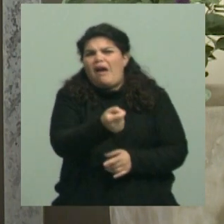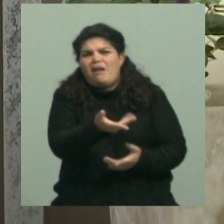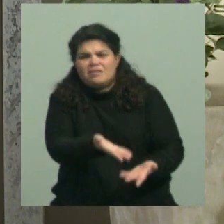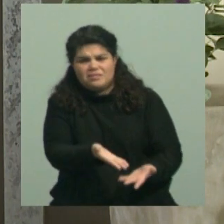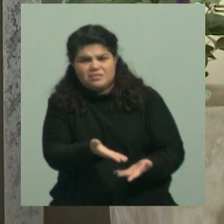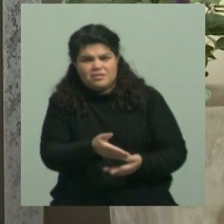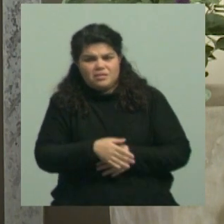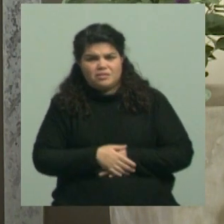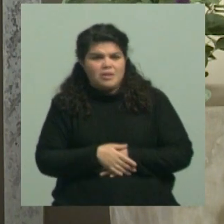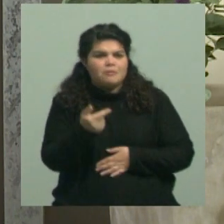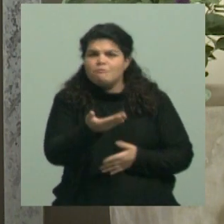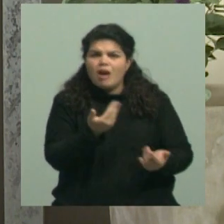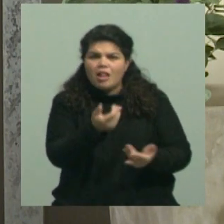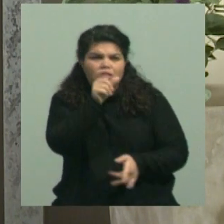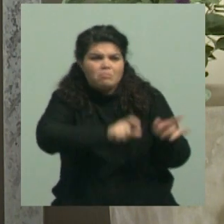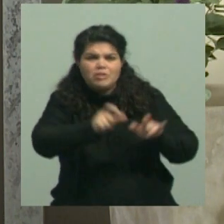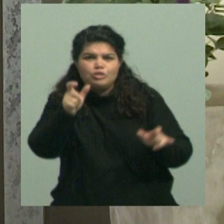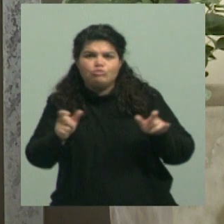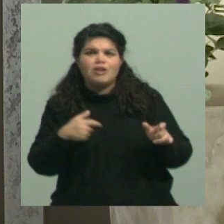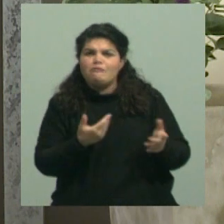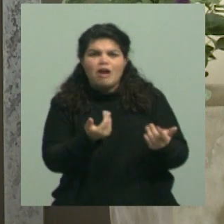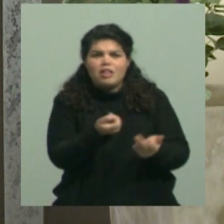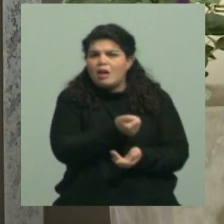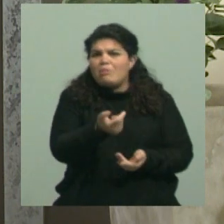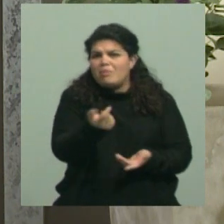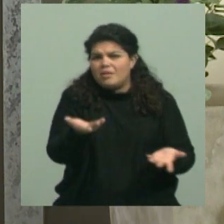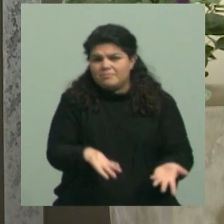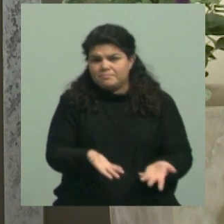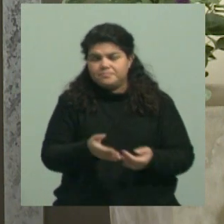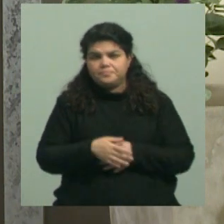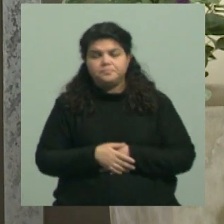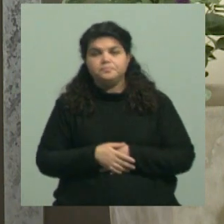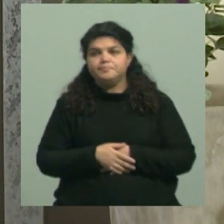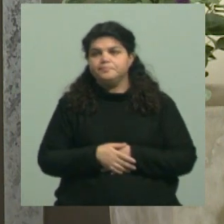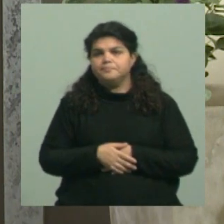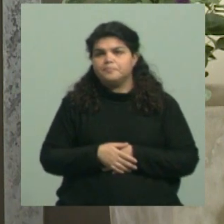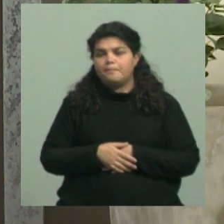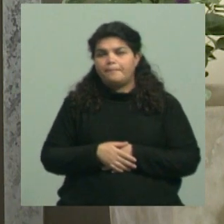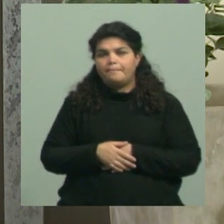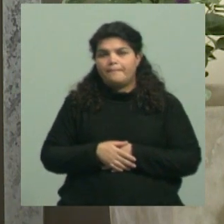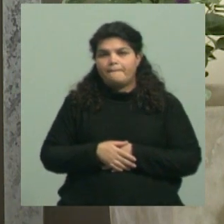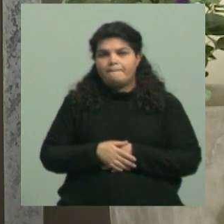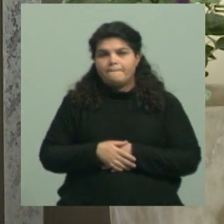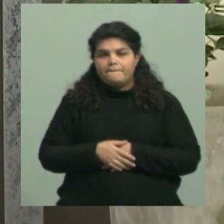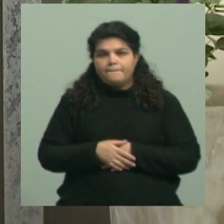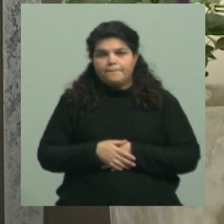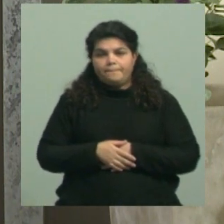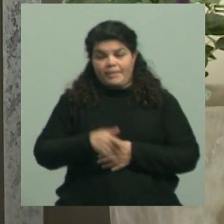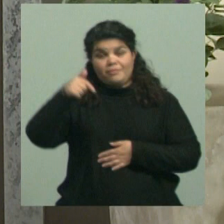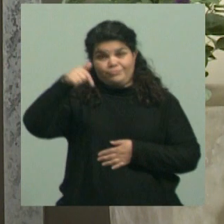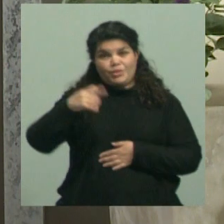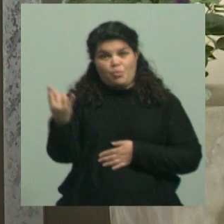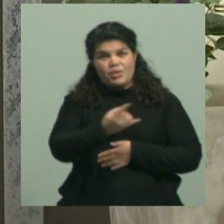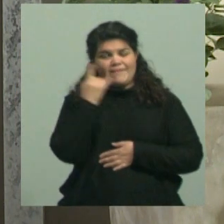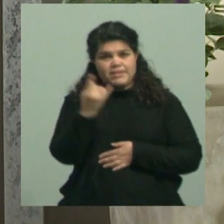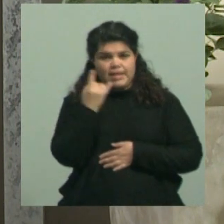no alcanza a los niveles de inflación. Tal cual. Rectora, ¿cómo encaró la universidad esta medida